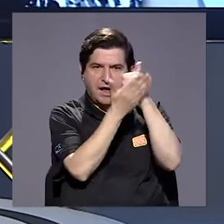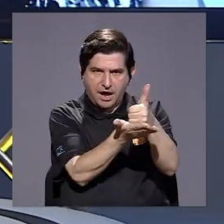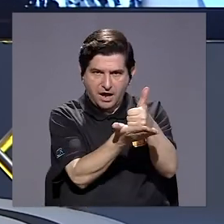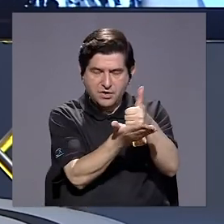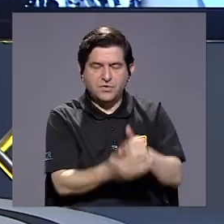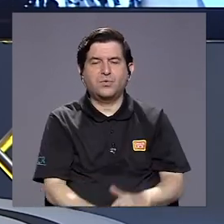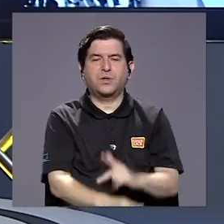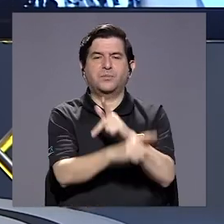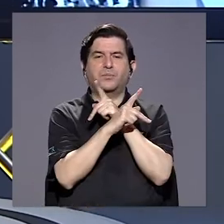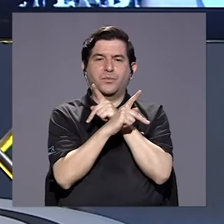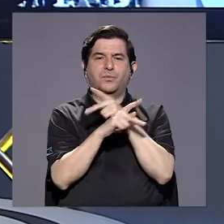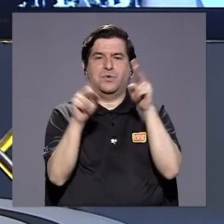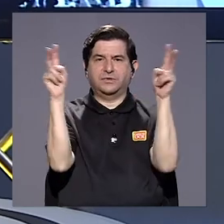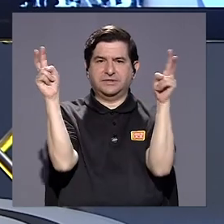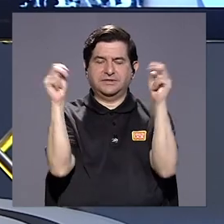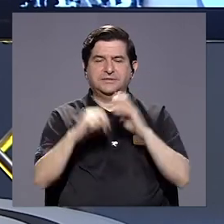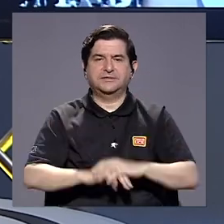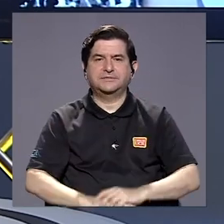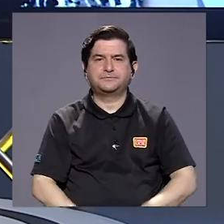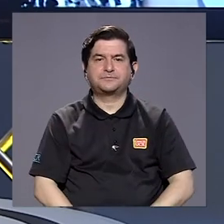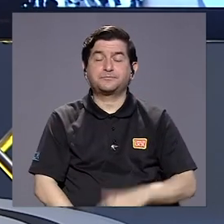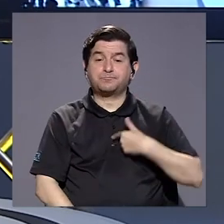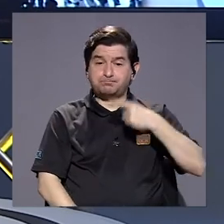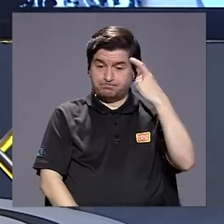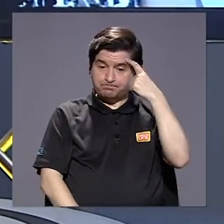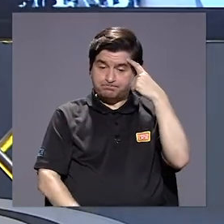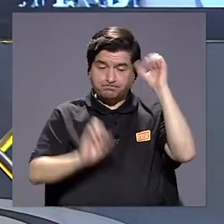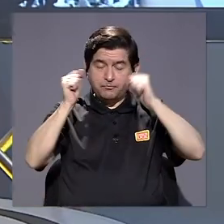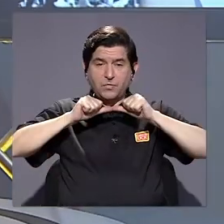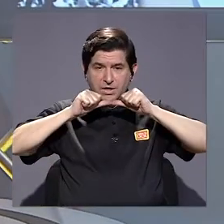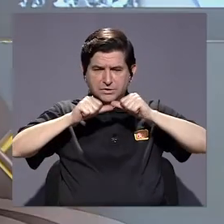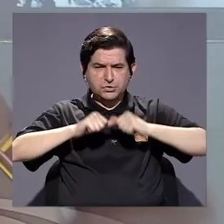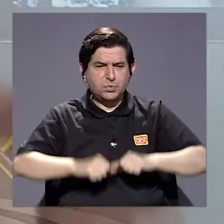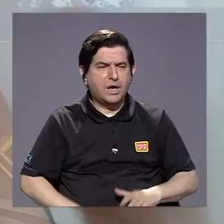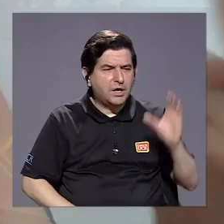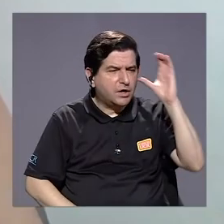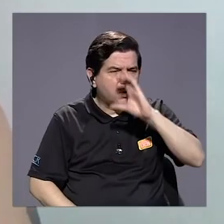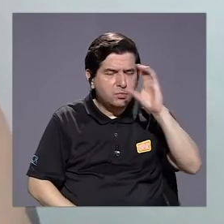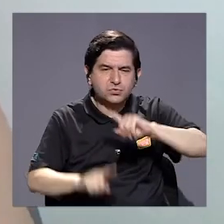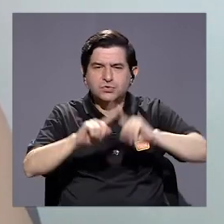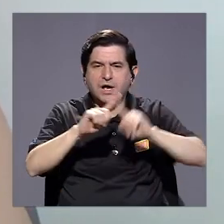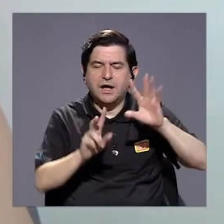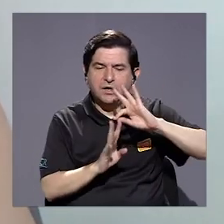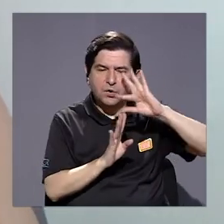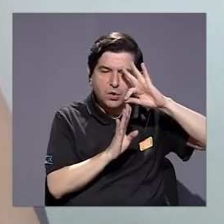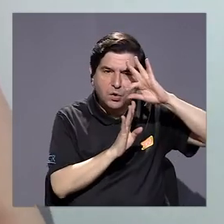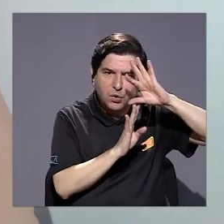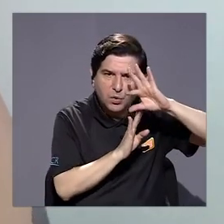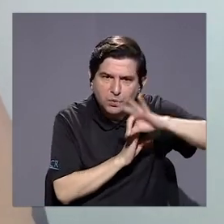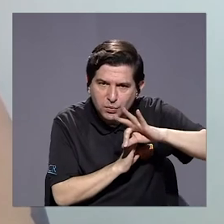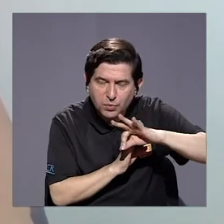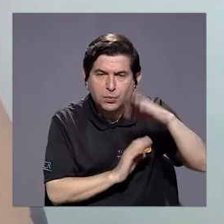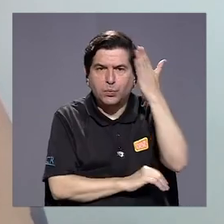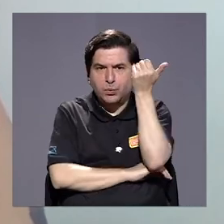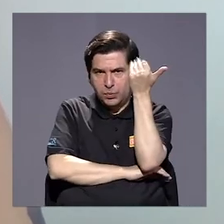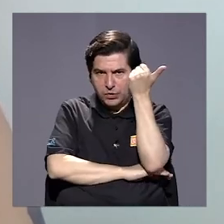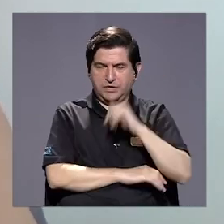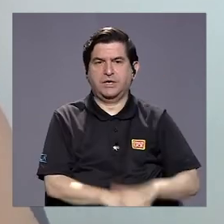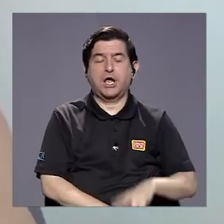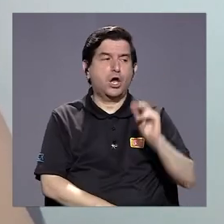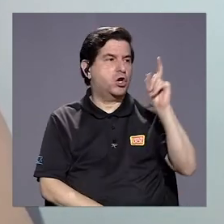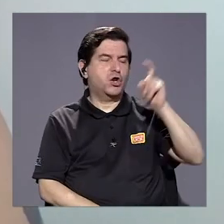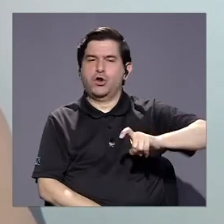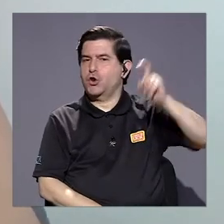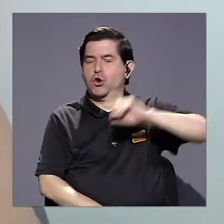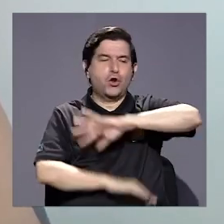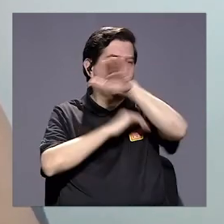proteger, ¿verdad? Pienso que se puede continuar explorando otras alternativas porque no